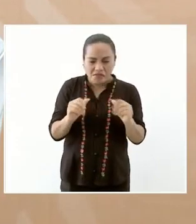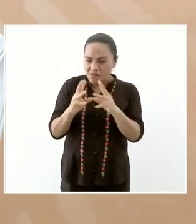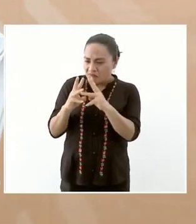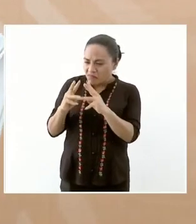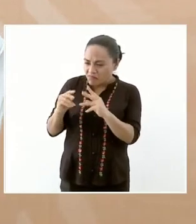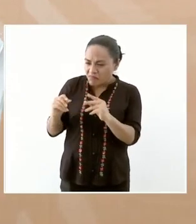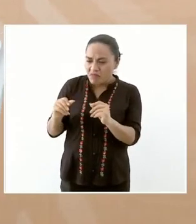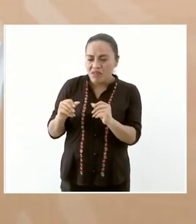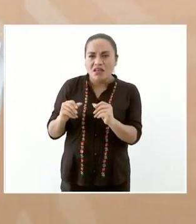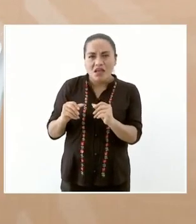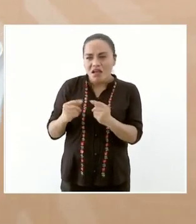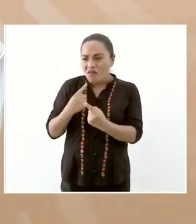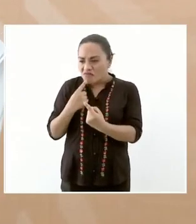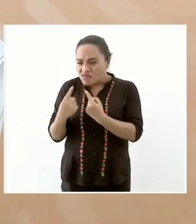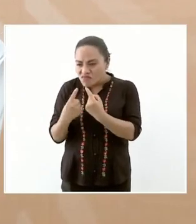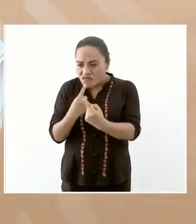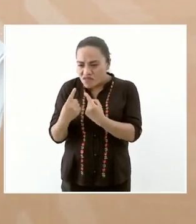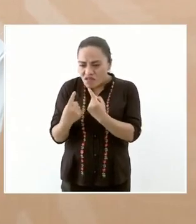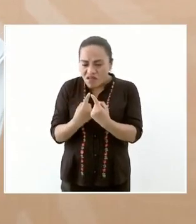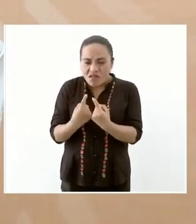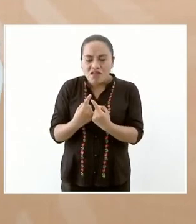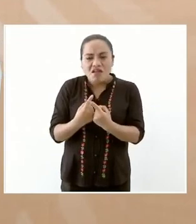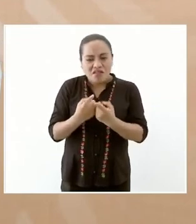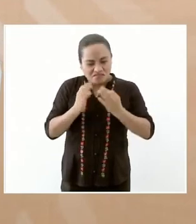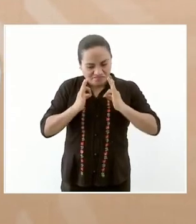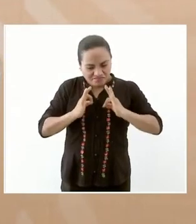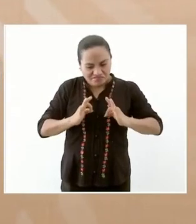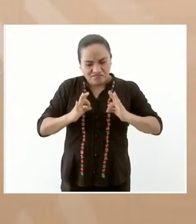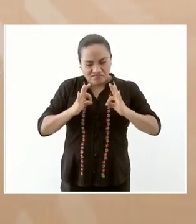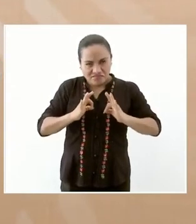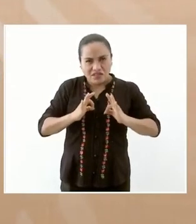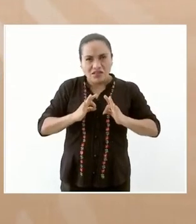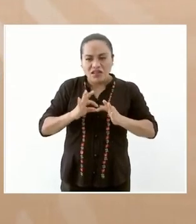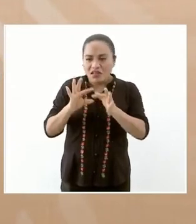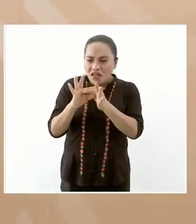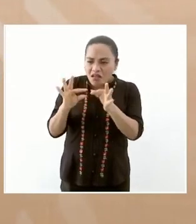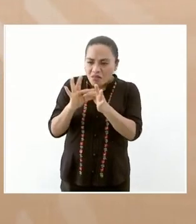y la transparencia que le informen a la gente